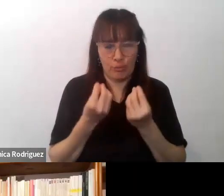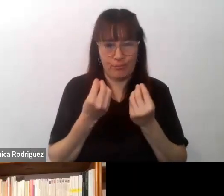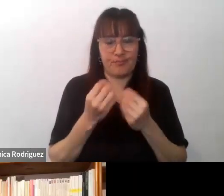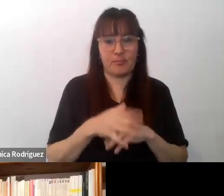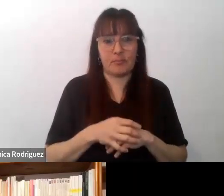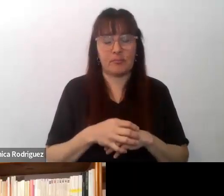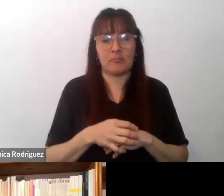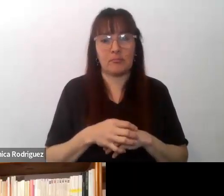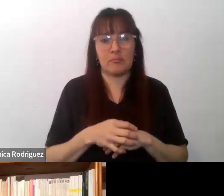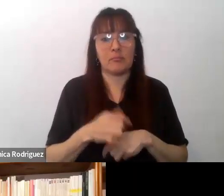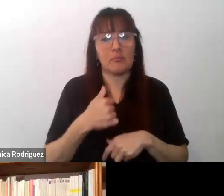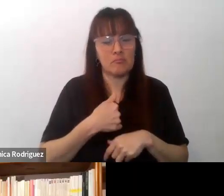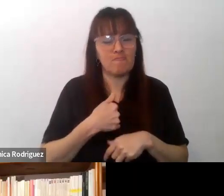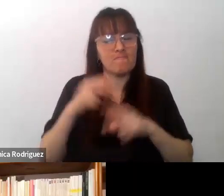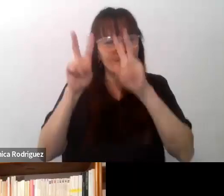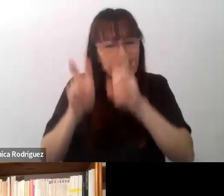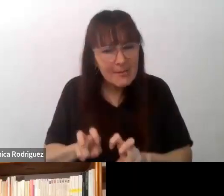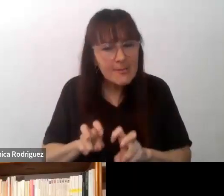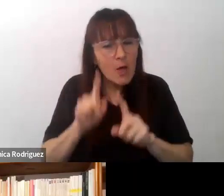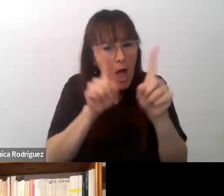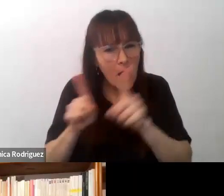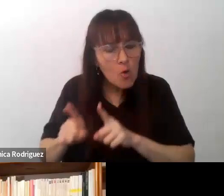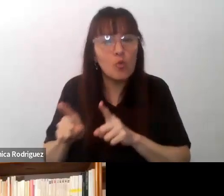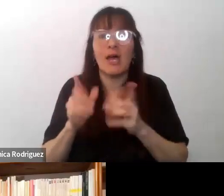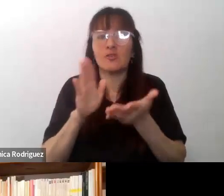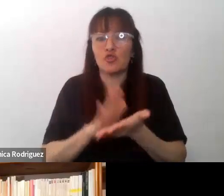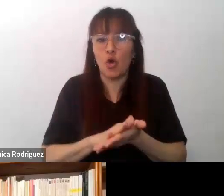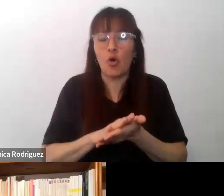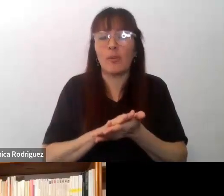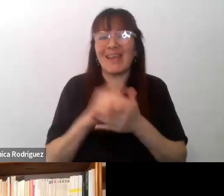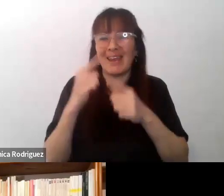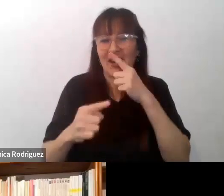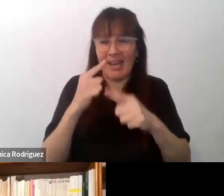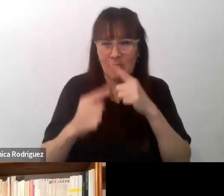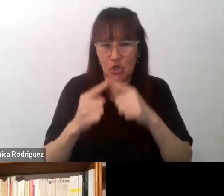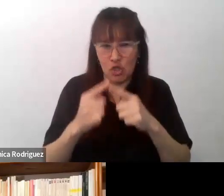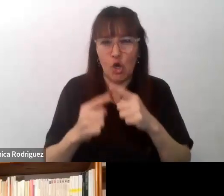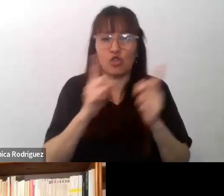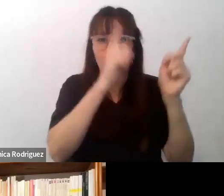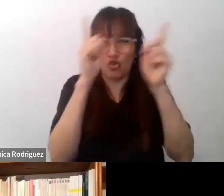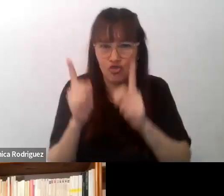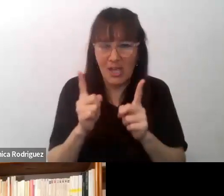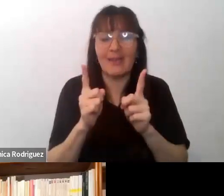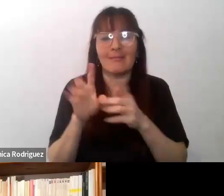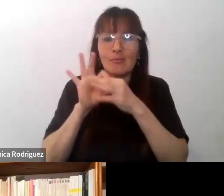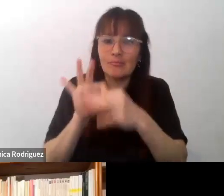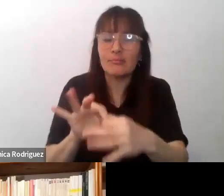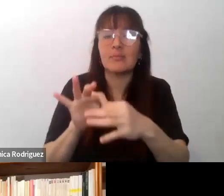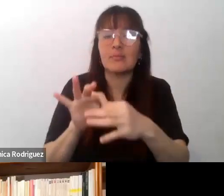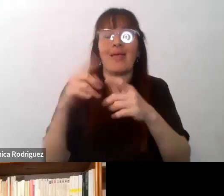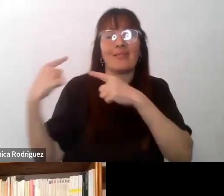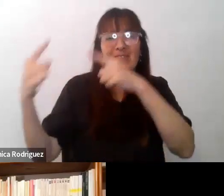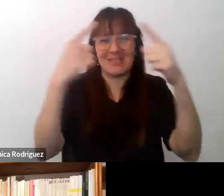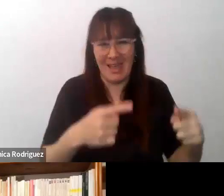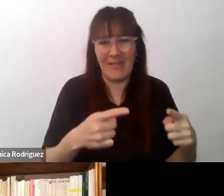algunas investigaciones sobre la relación de los docentes con la diversidad y la